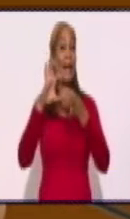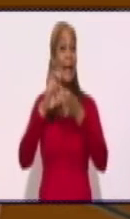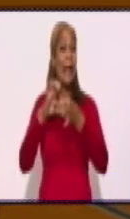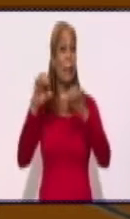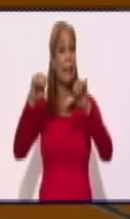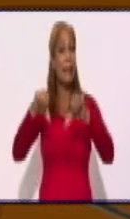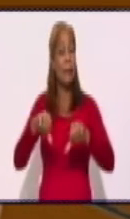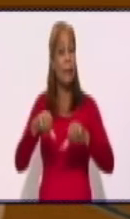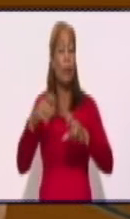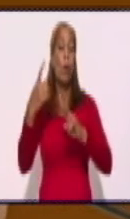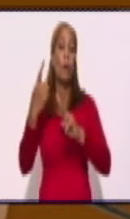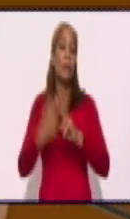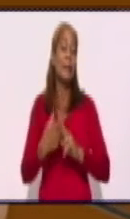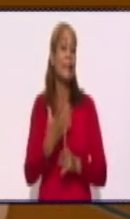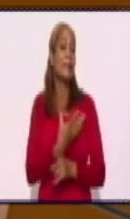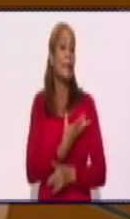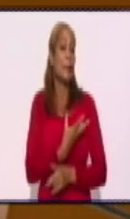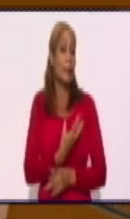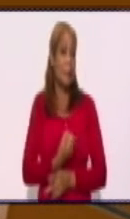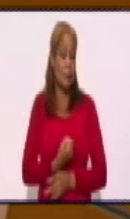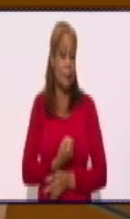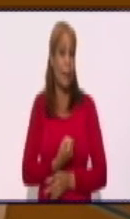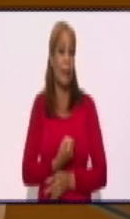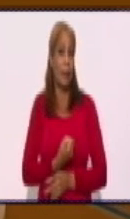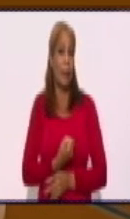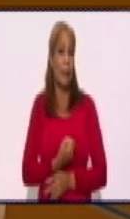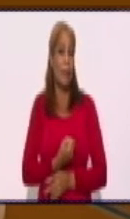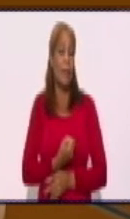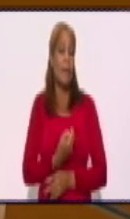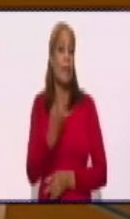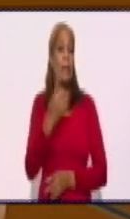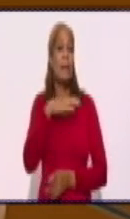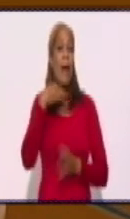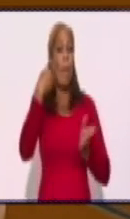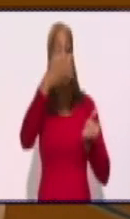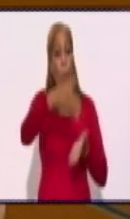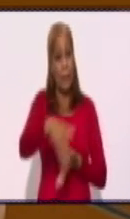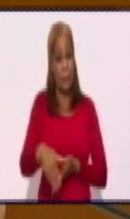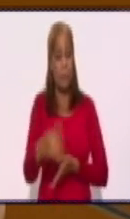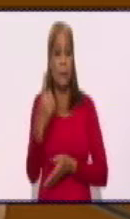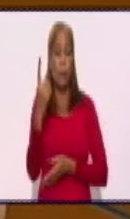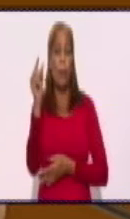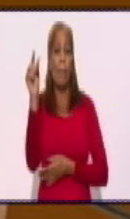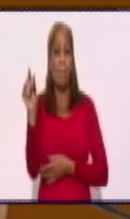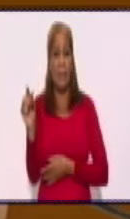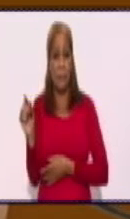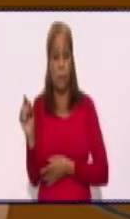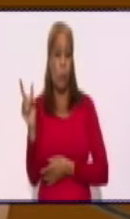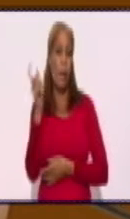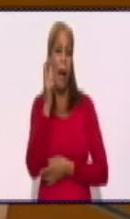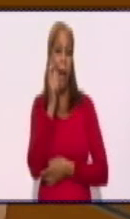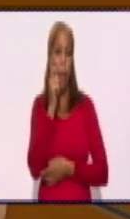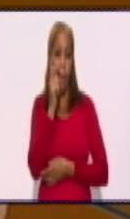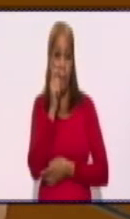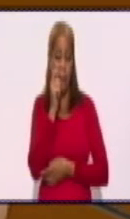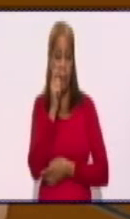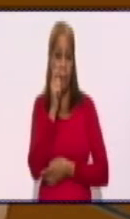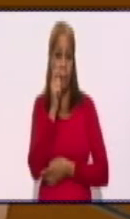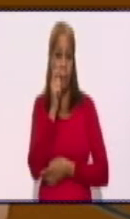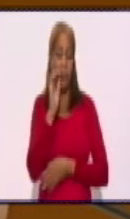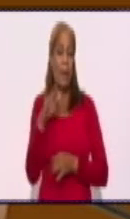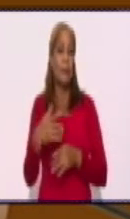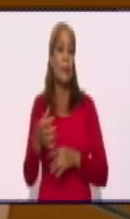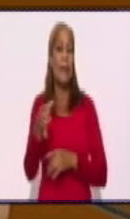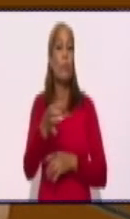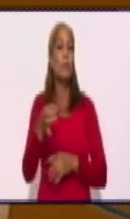tristemente tenemos que lamentar el fallecimiento de una persona, un ciudadano masculino del